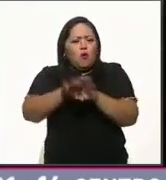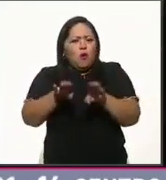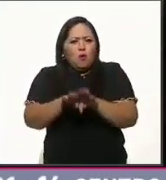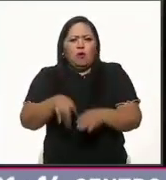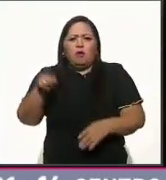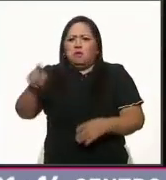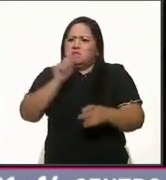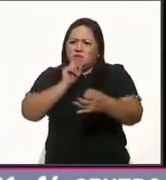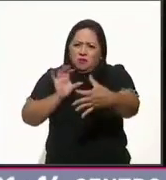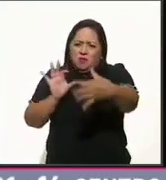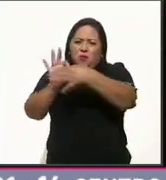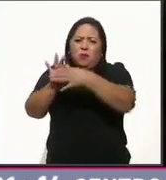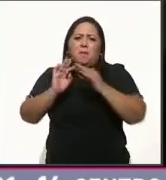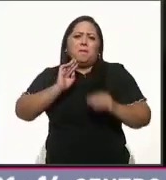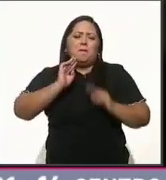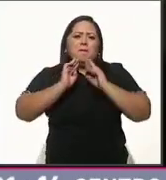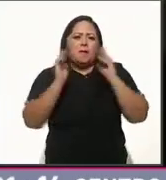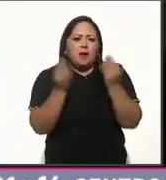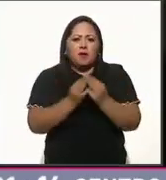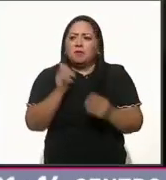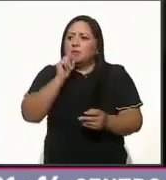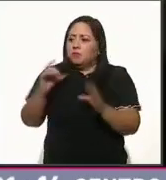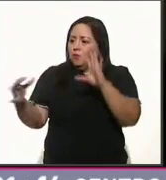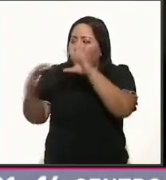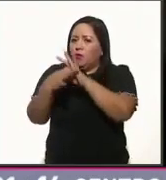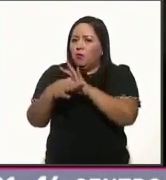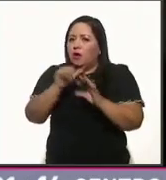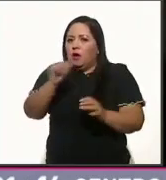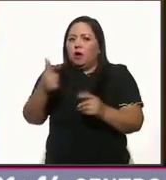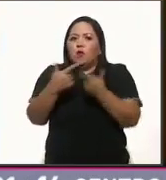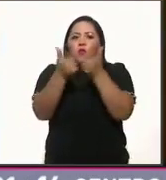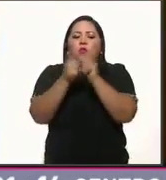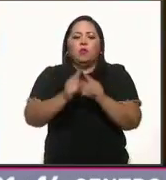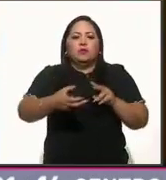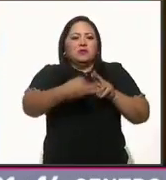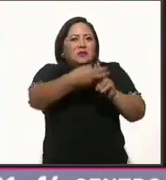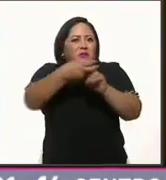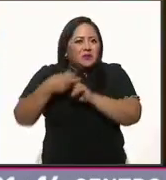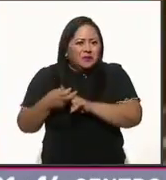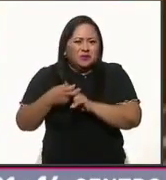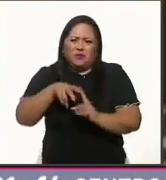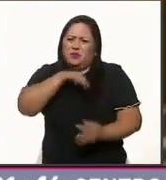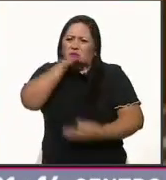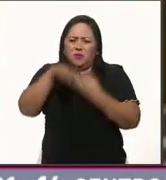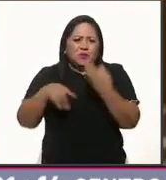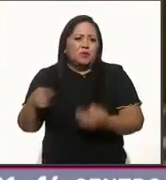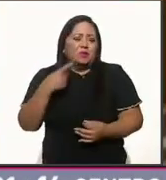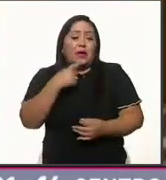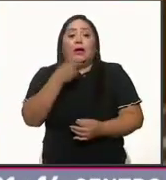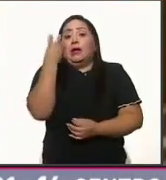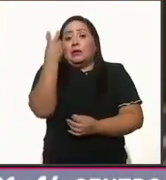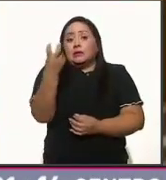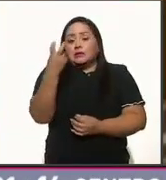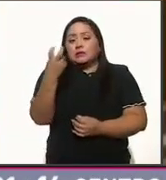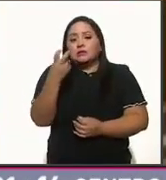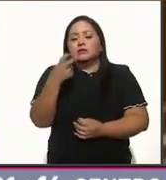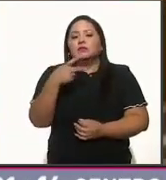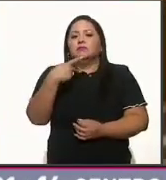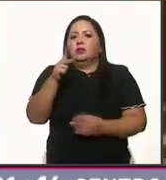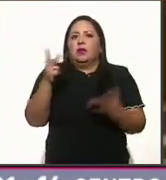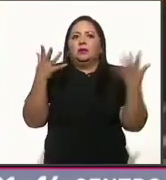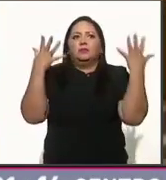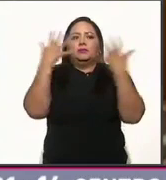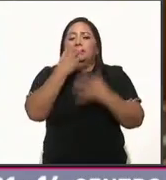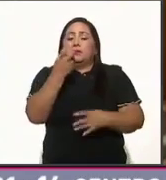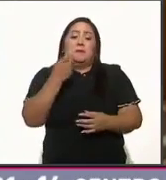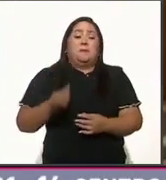están sus vínculos con el narco, si están sus vínculos con los grupos de secuestradores en esas fichas criminales. Así, sin inmutarse,